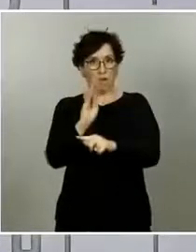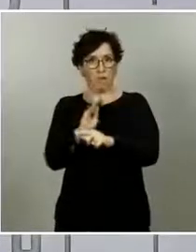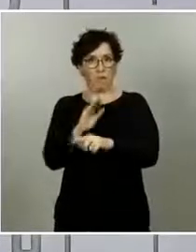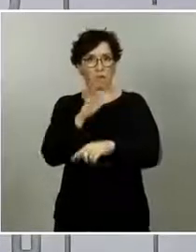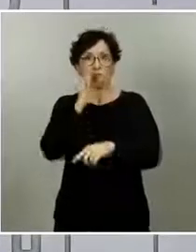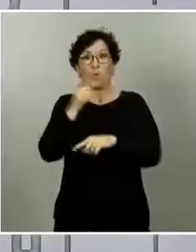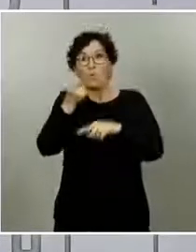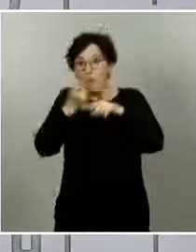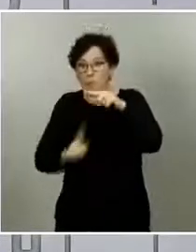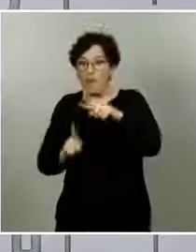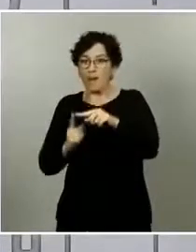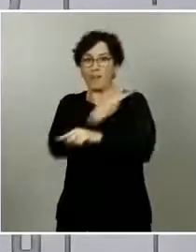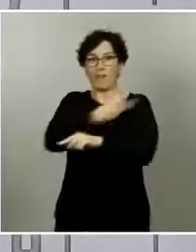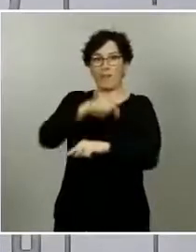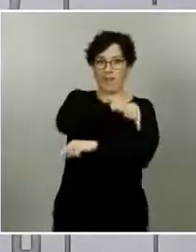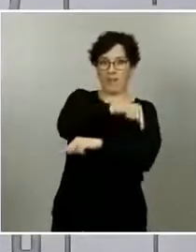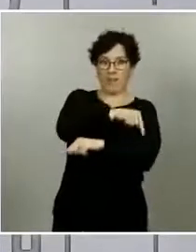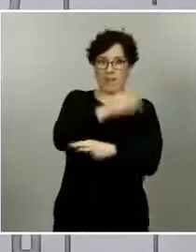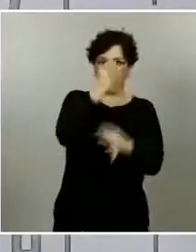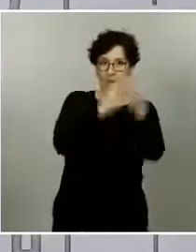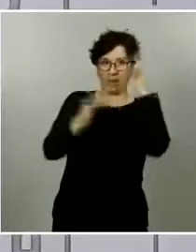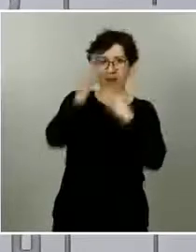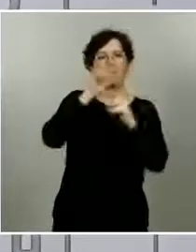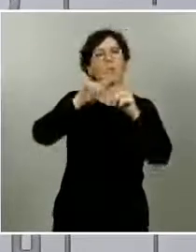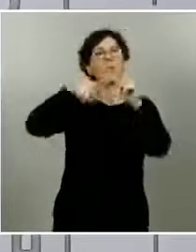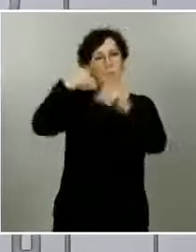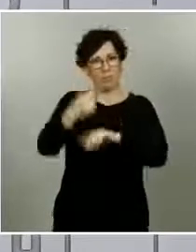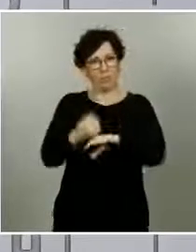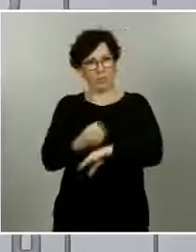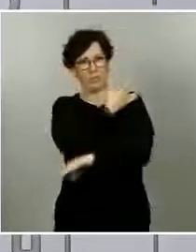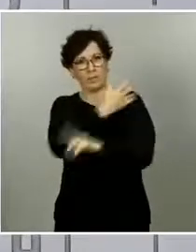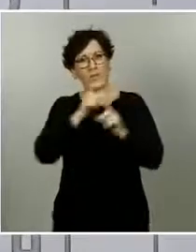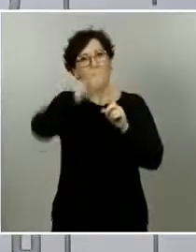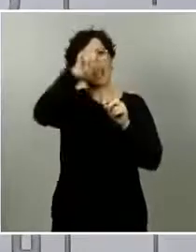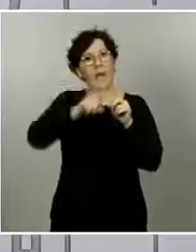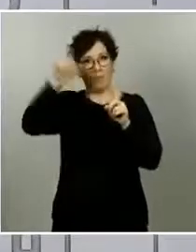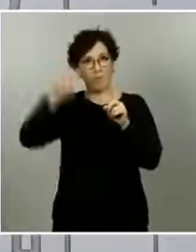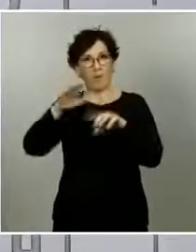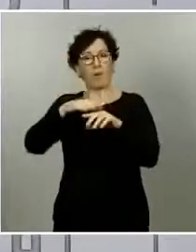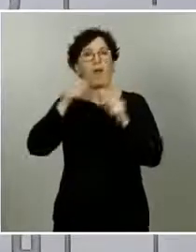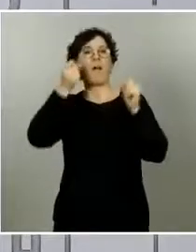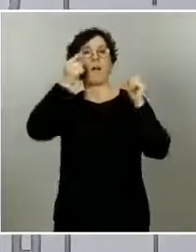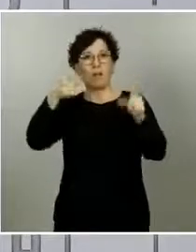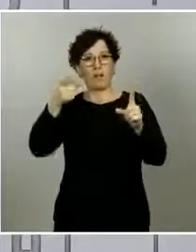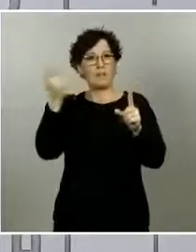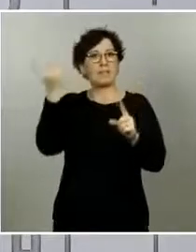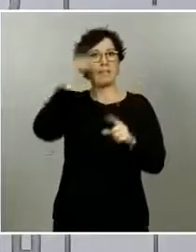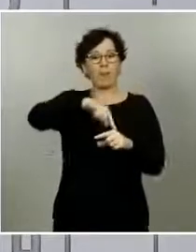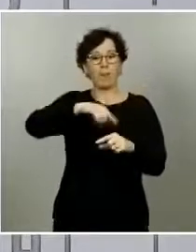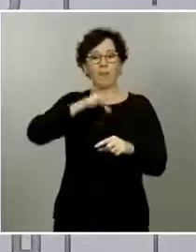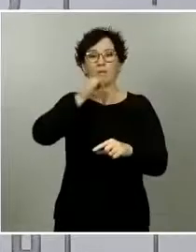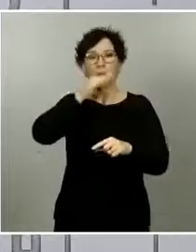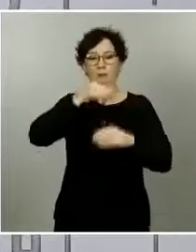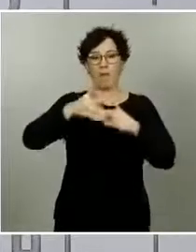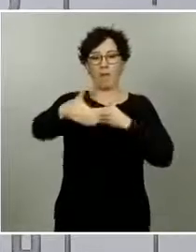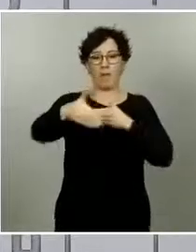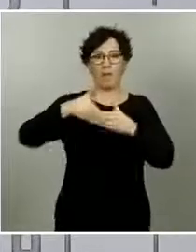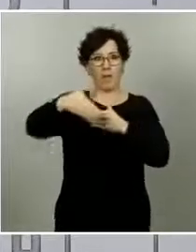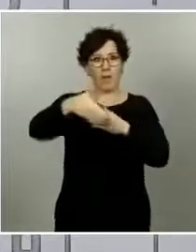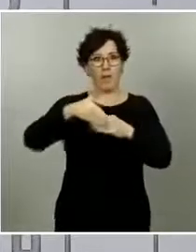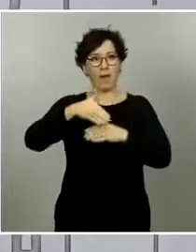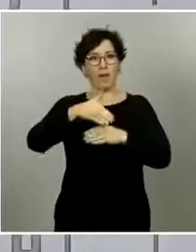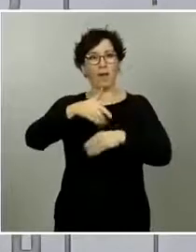observando. Tenemos que tener mucho cuidado con la interpretación, porque una parte importante puede deberse a eso. Luego veremos una gráfica en la que vemos